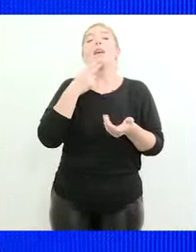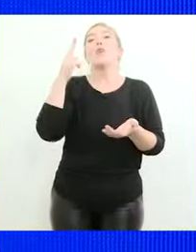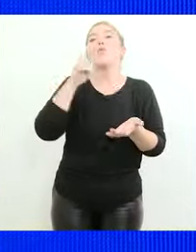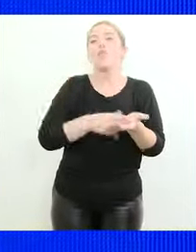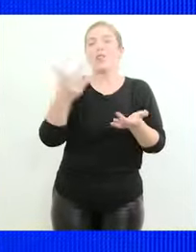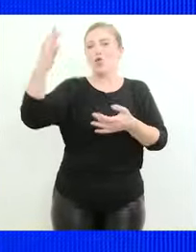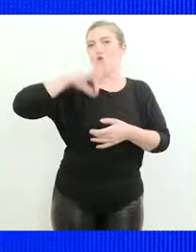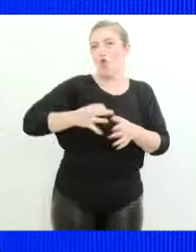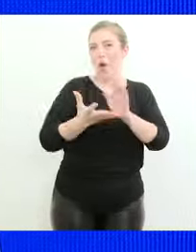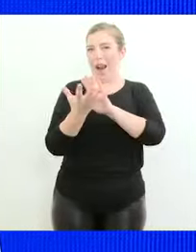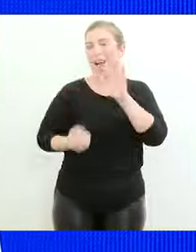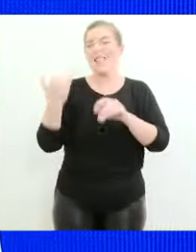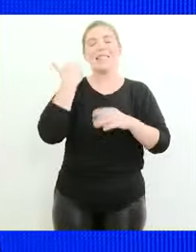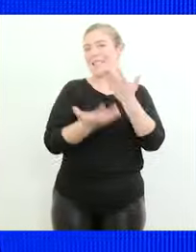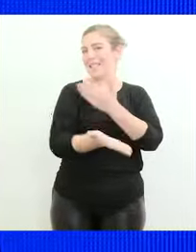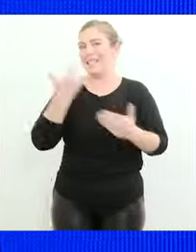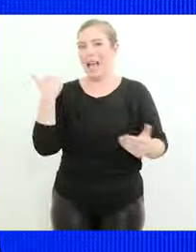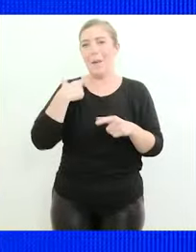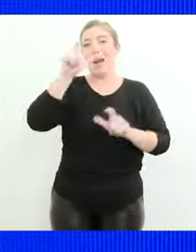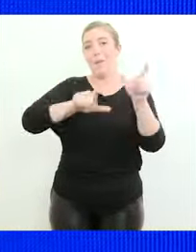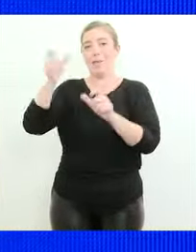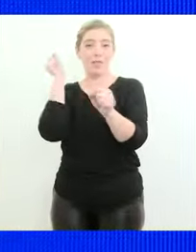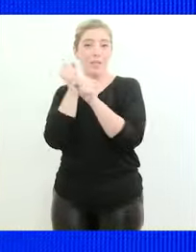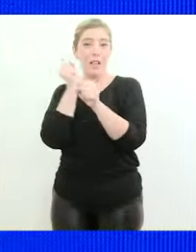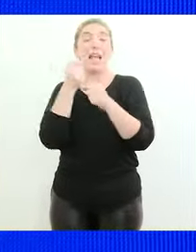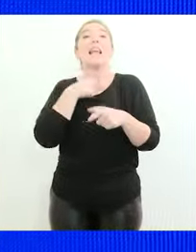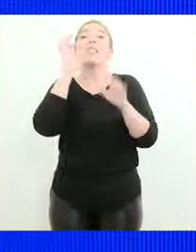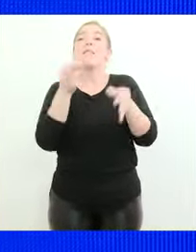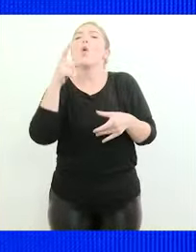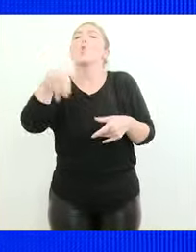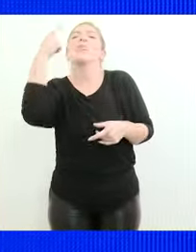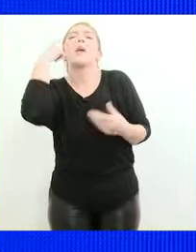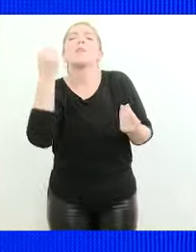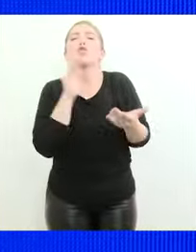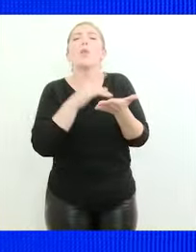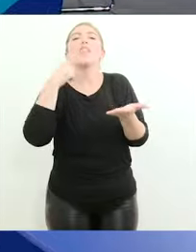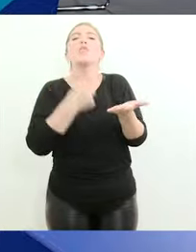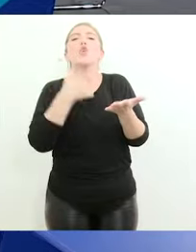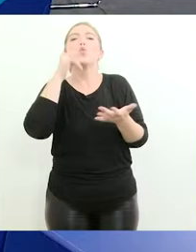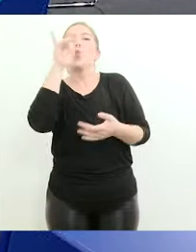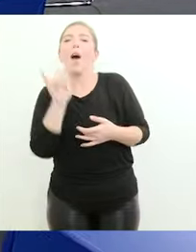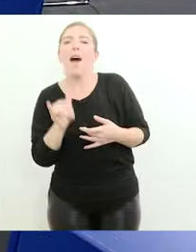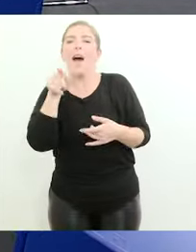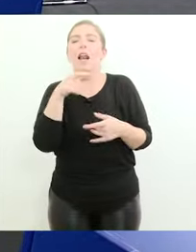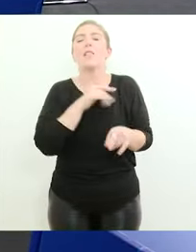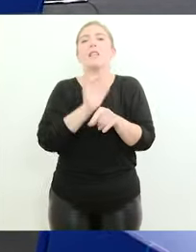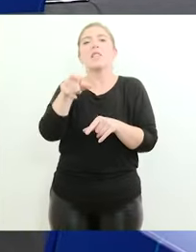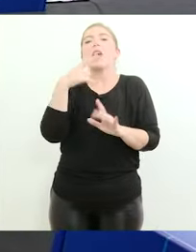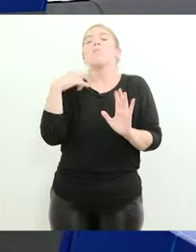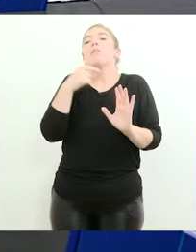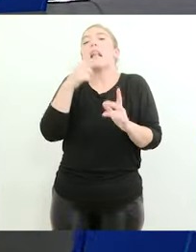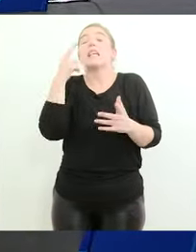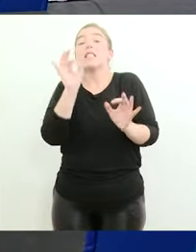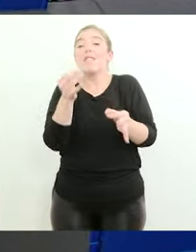para la cuarta categoría de los trabajadores. Bueno, quería saber cómo vio la decisión de Suárez. Usted estuvo hace poco en Mendoza, si lo había conversado antes con él.